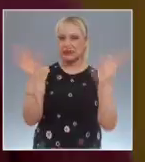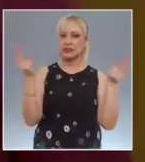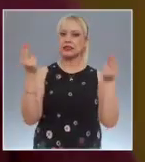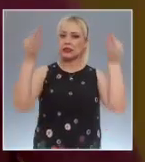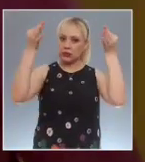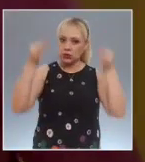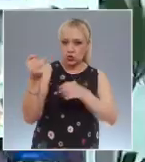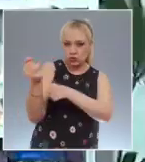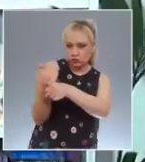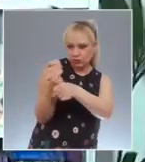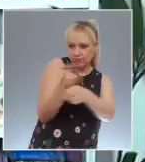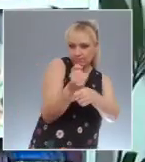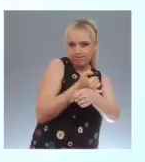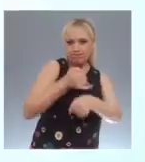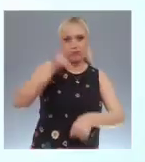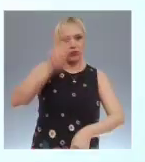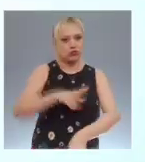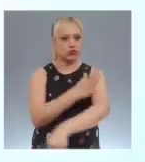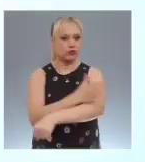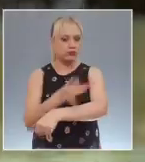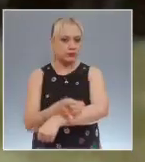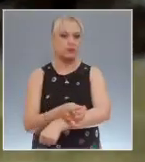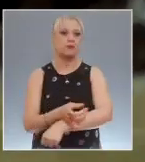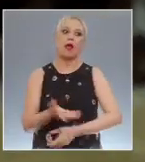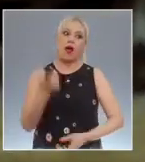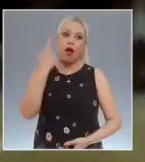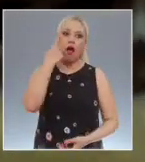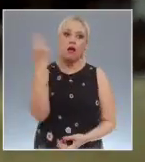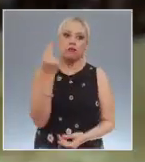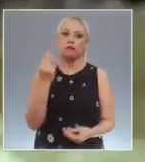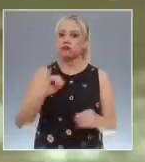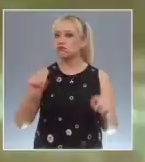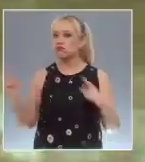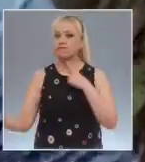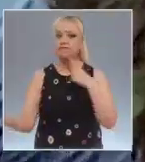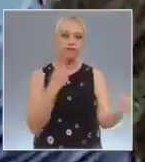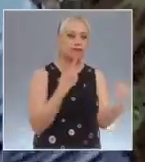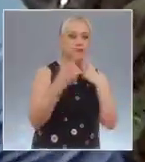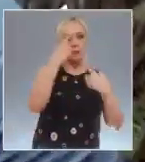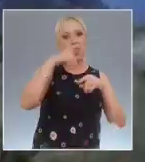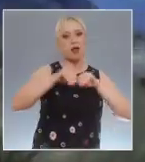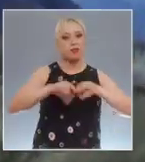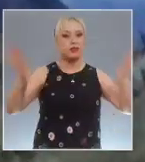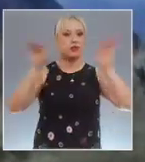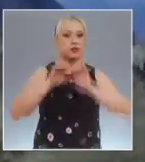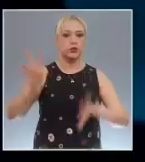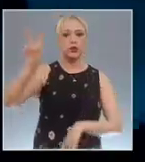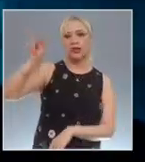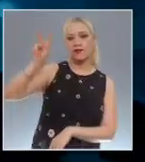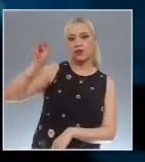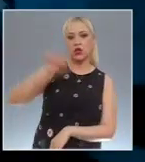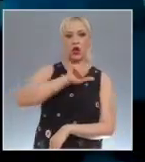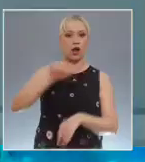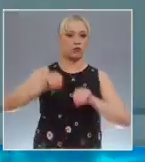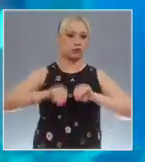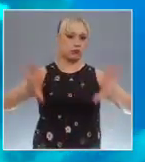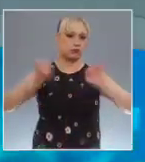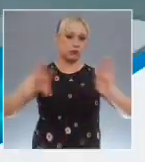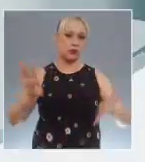como fomentar la cooperación para la difusión de contenidos. Para el Canal del Poder Judicial de la Federación, Laura Murillo.